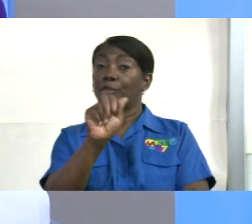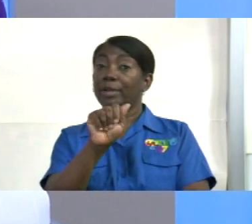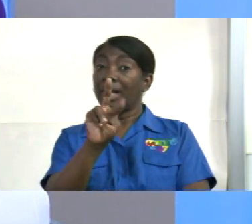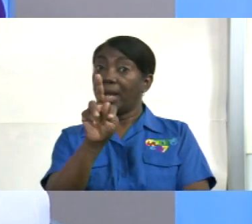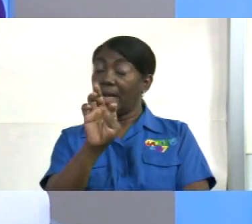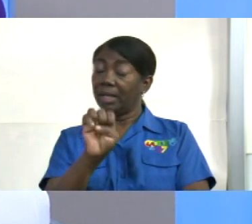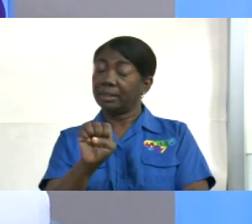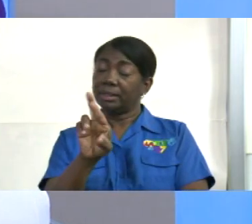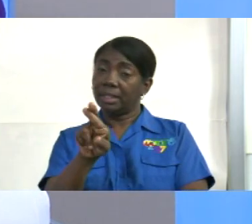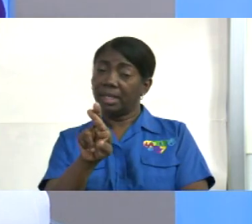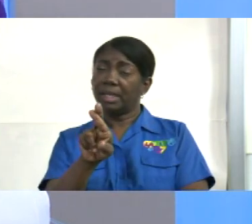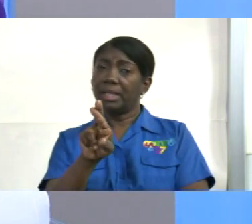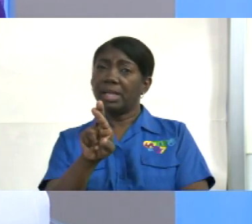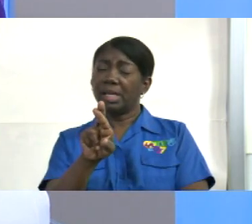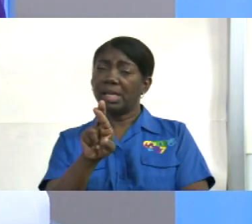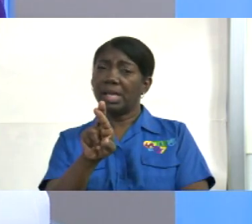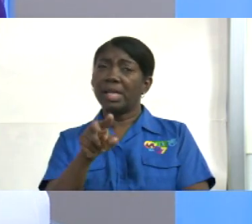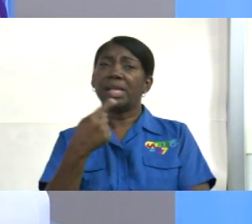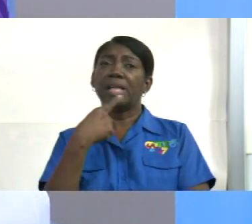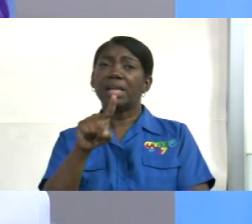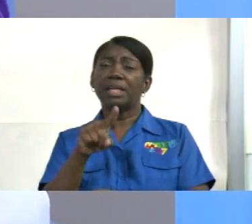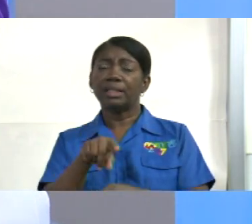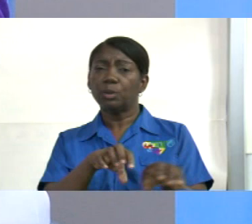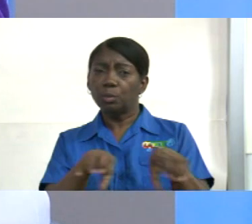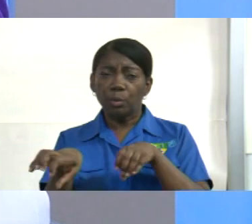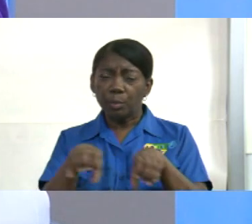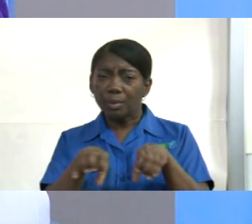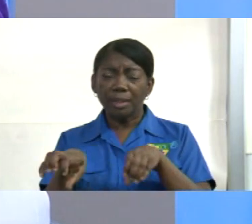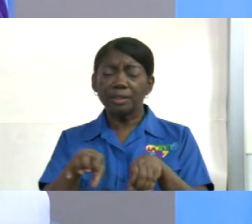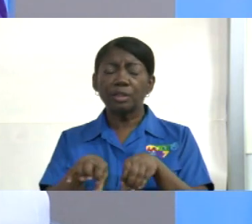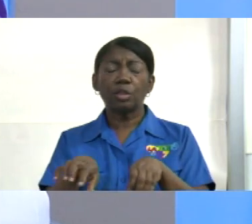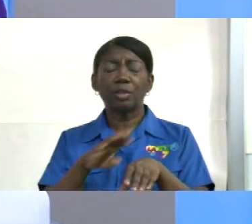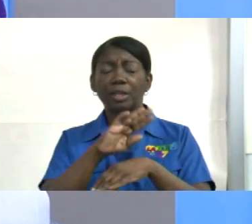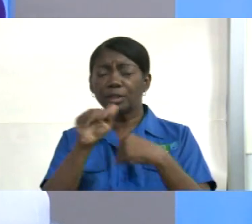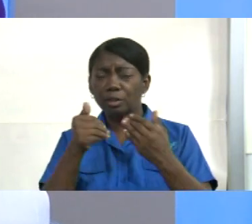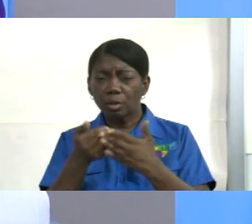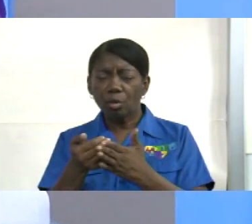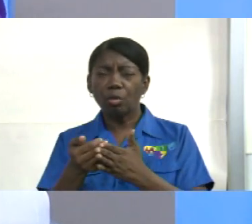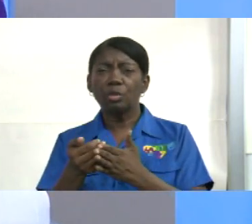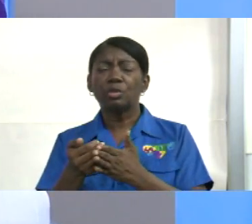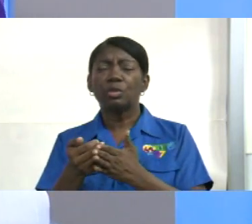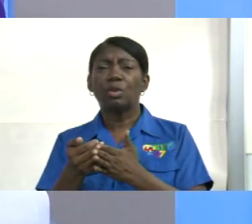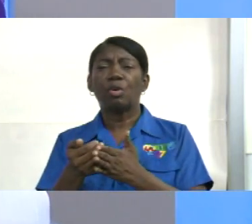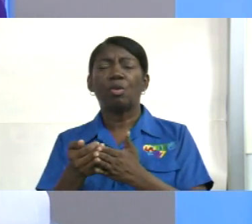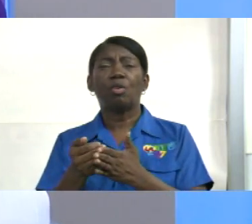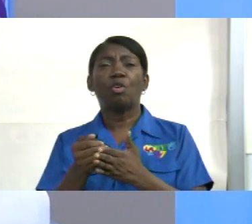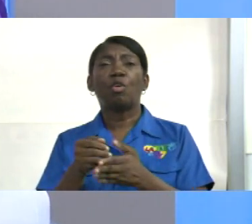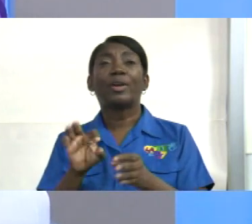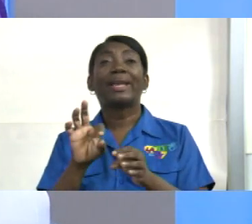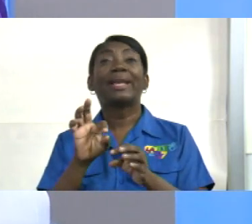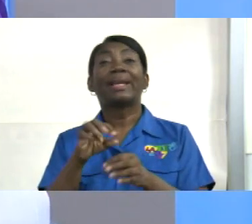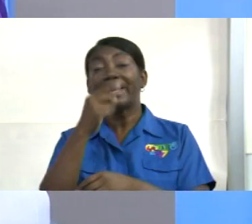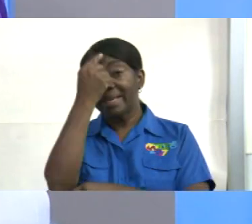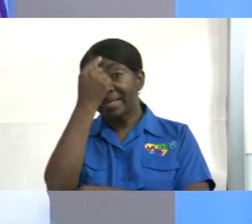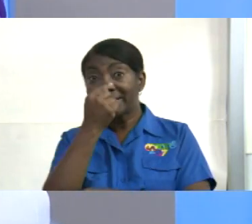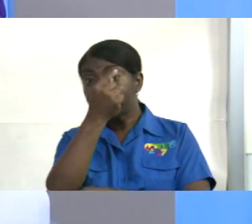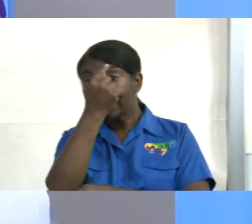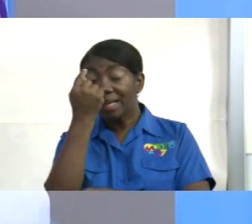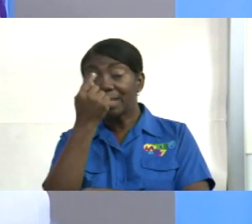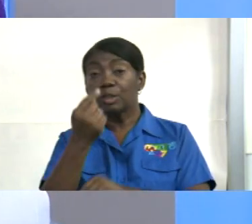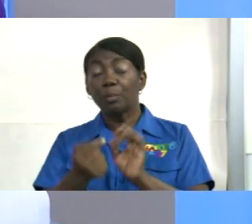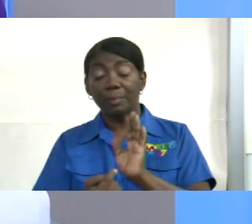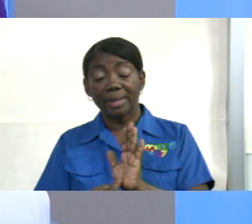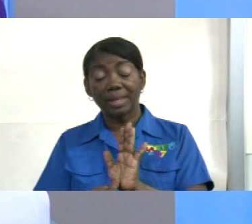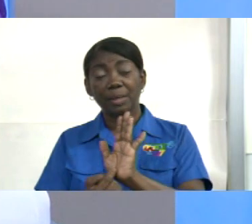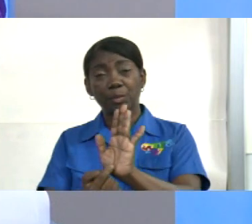de laicos con discapacidad de todos nosotros cristianos es un estilo de vida para demostrar a la gente